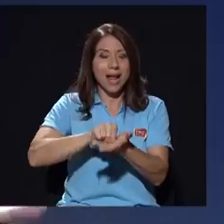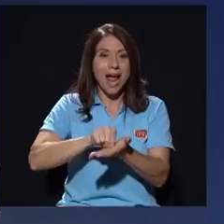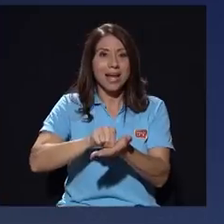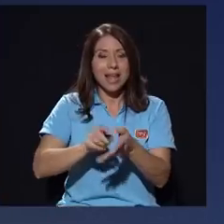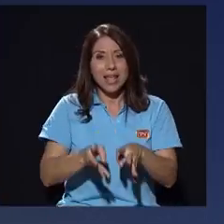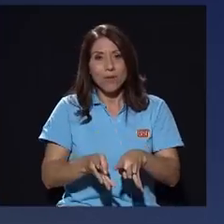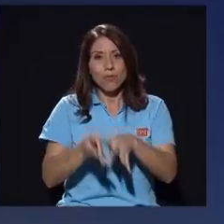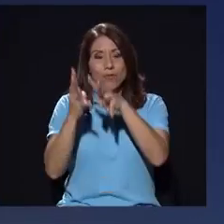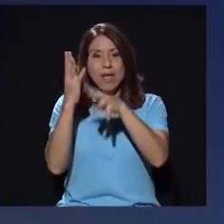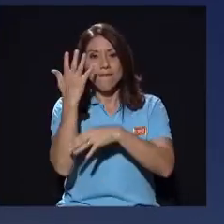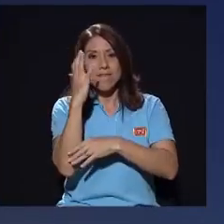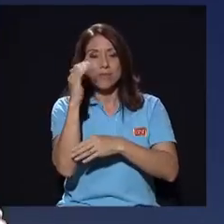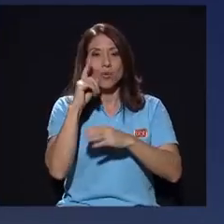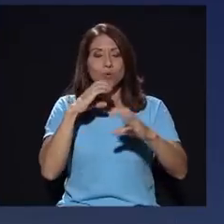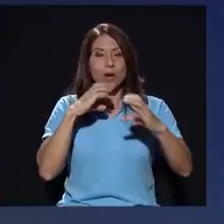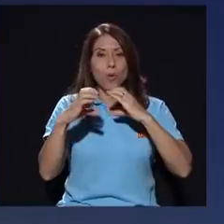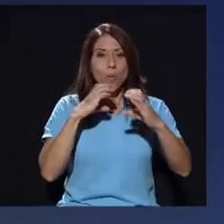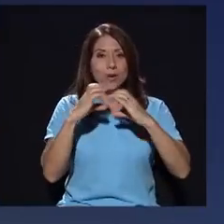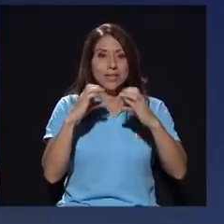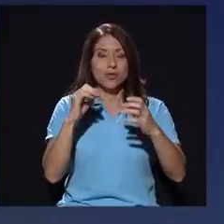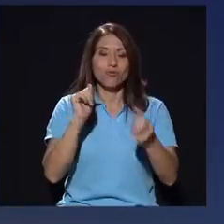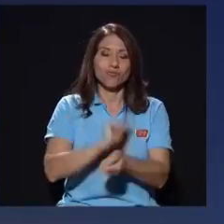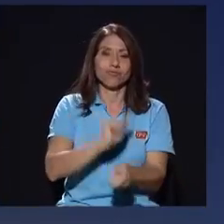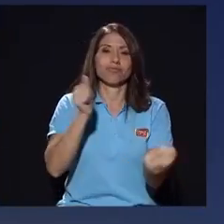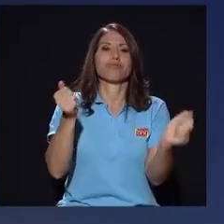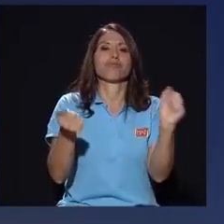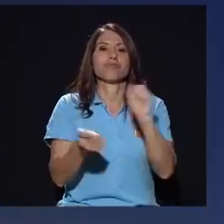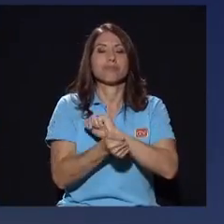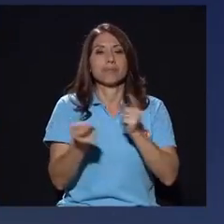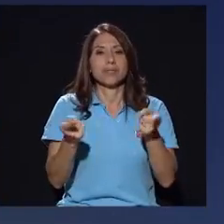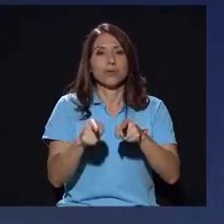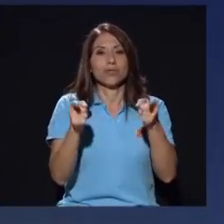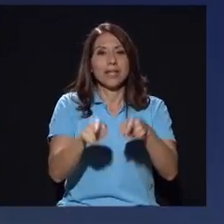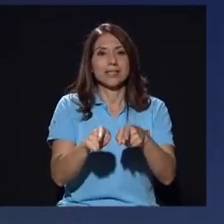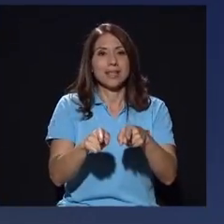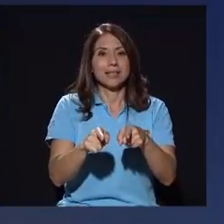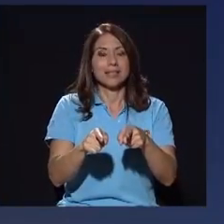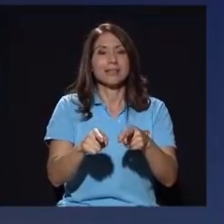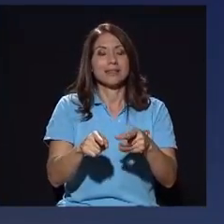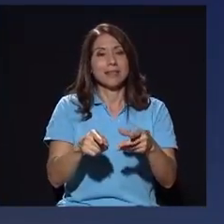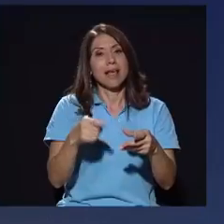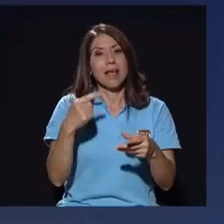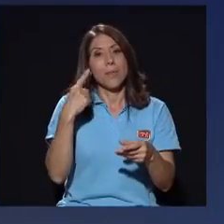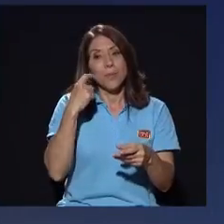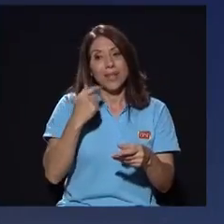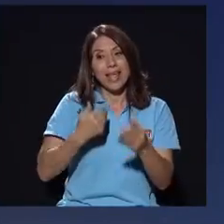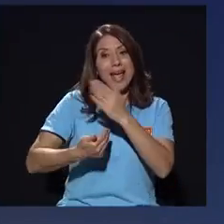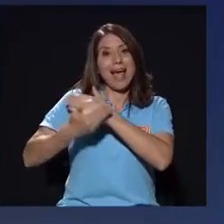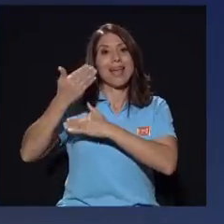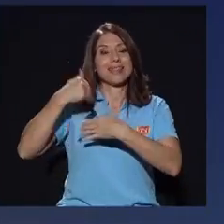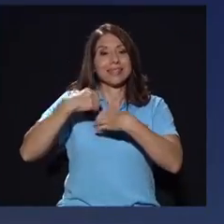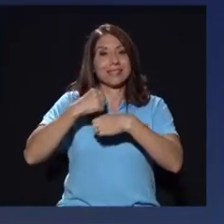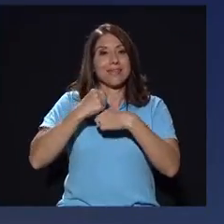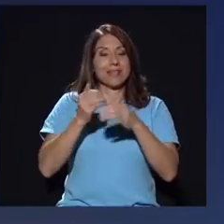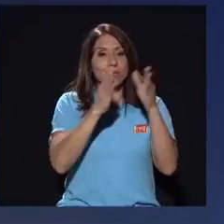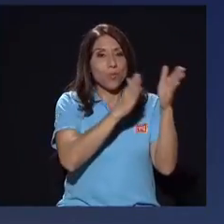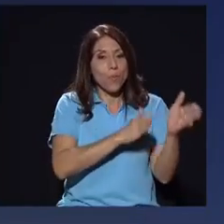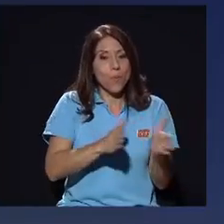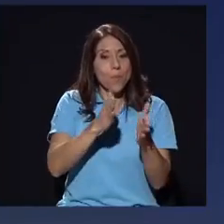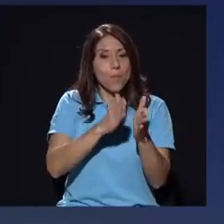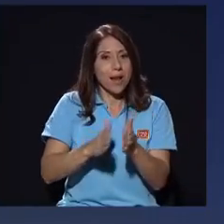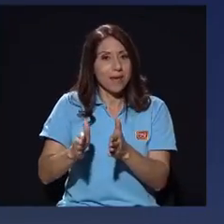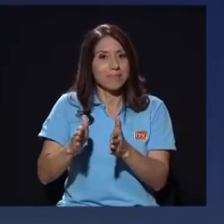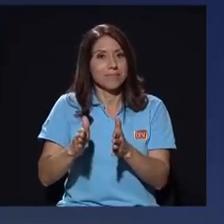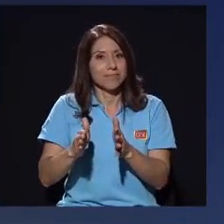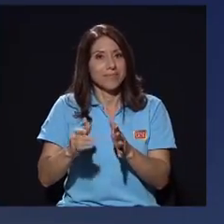en Facebook que implicó en ese momento un cambio en las circunstancias de acuerdo a un plan que se estaba acuerpando digamos desde el otro